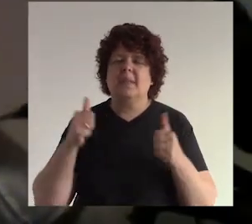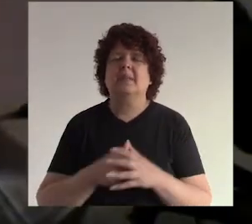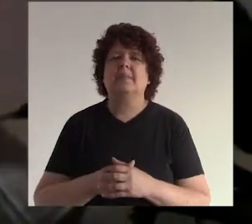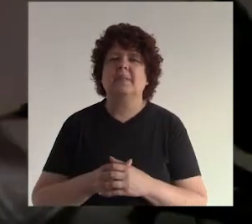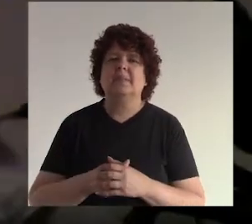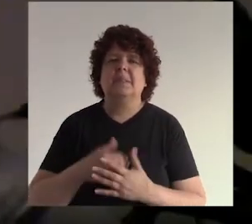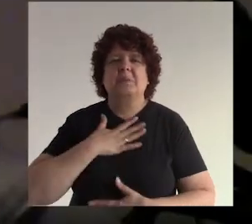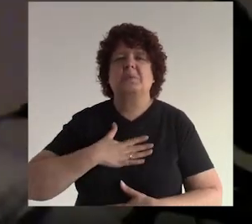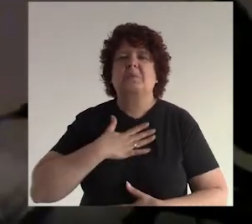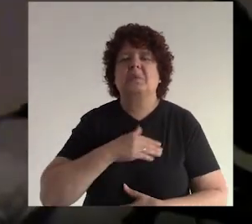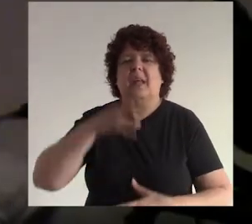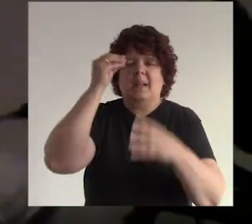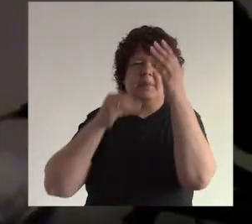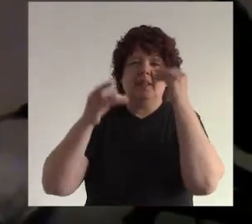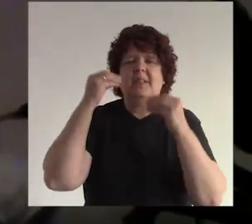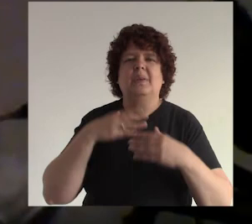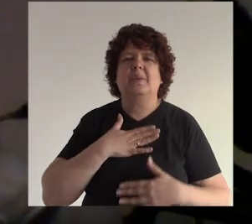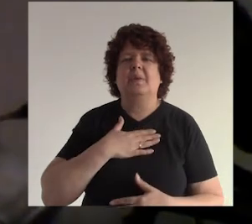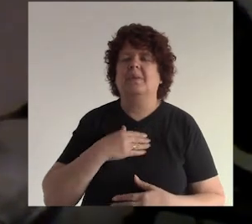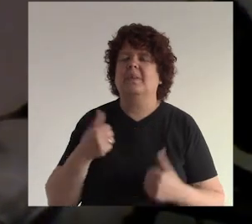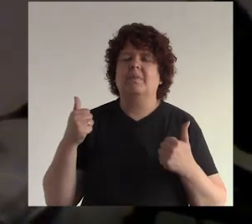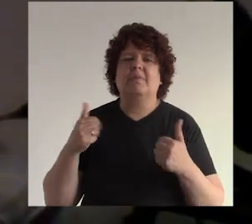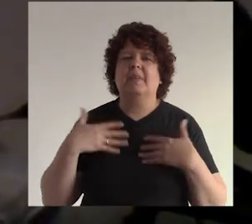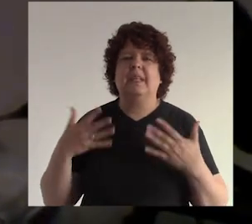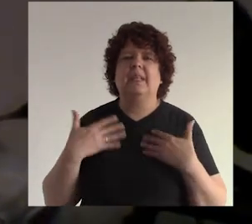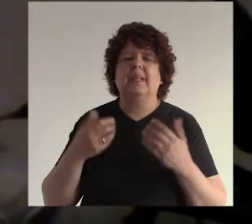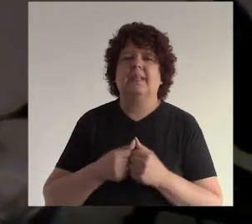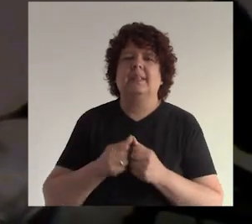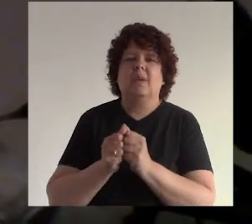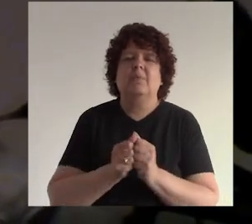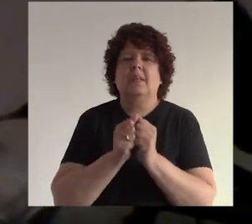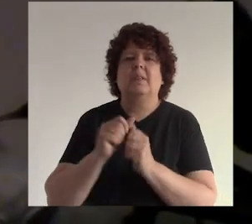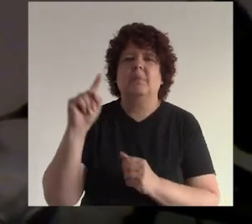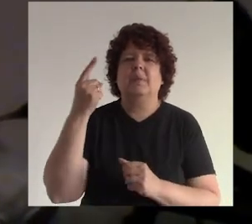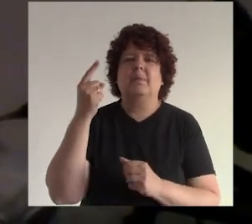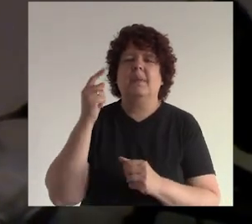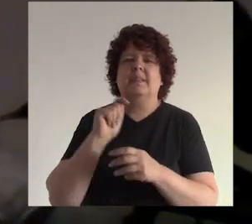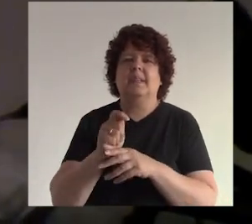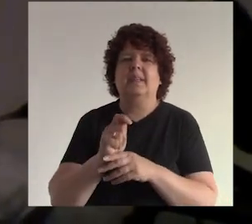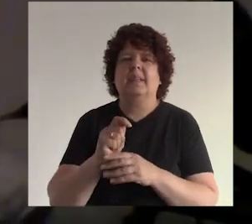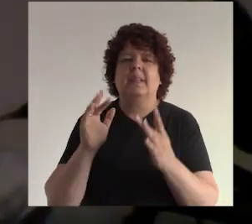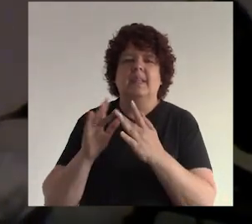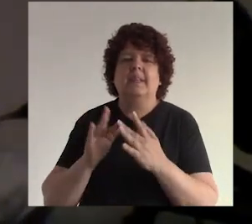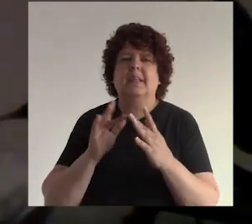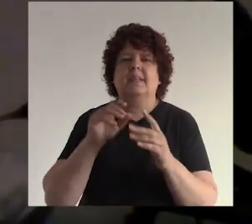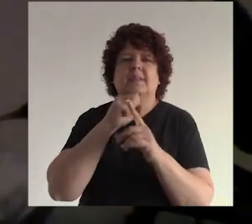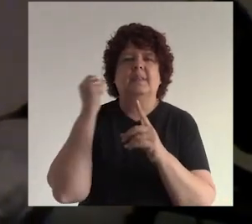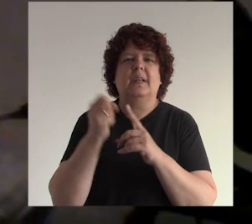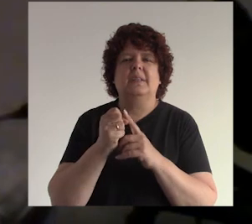excelente muy bien me da gusto que hayan aprendido hoy día la verdad que me encantó acompañarnos en este primer taller de redes sociales